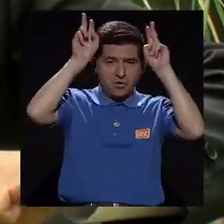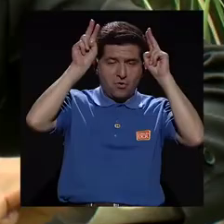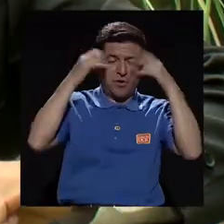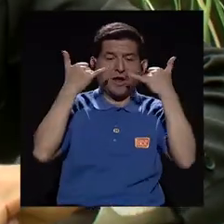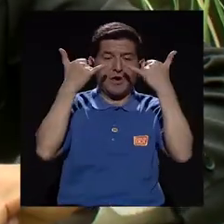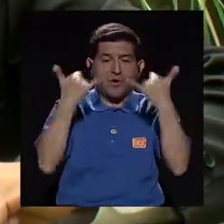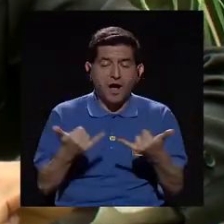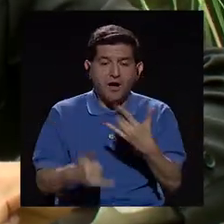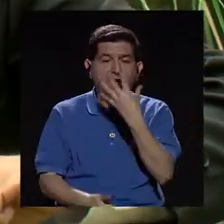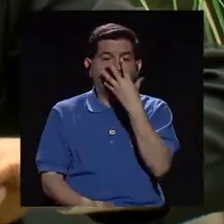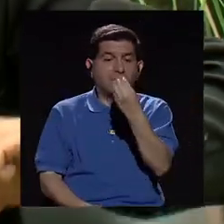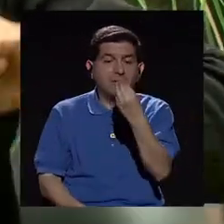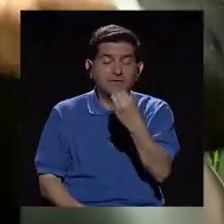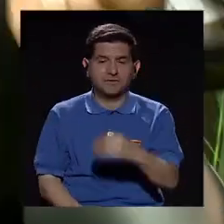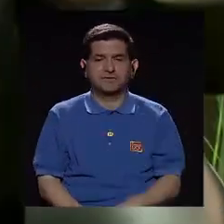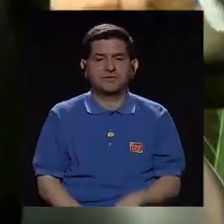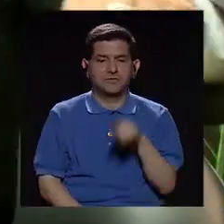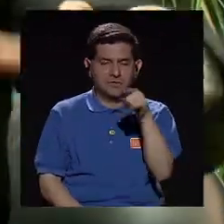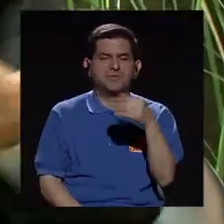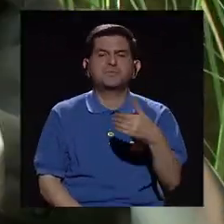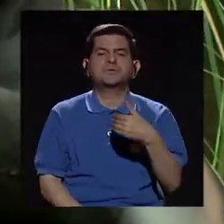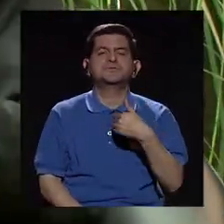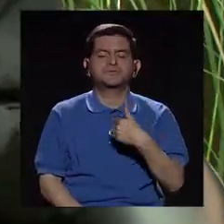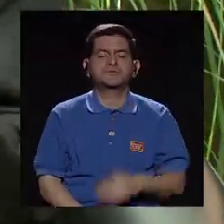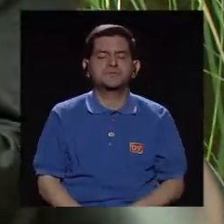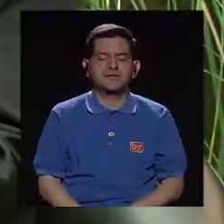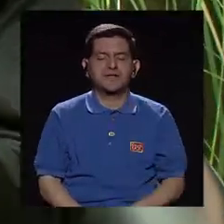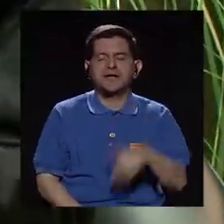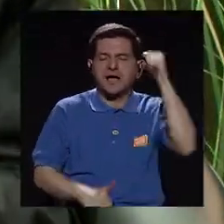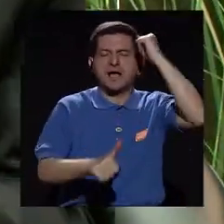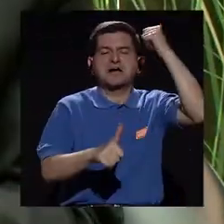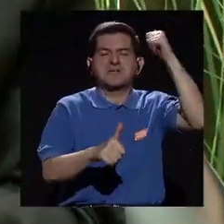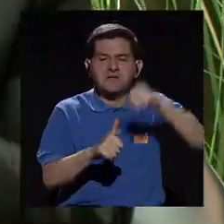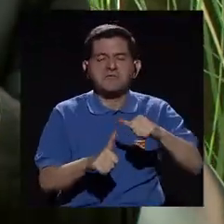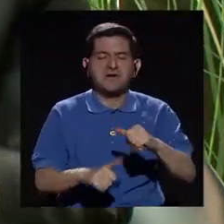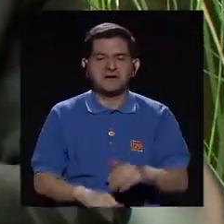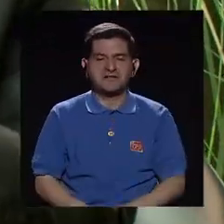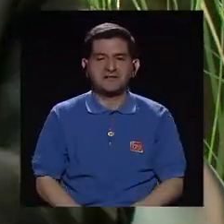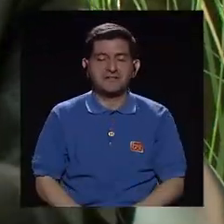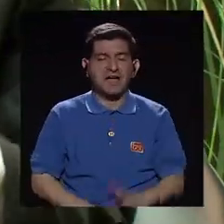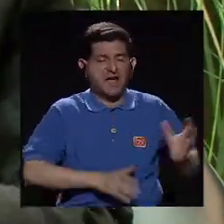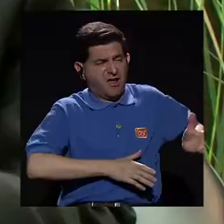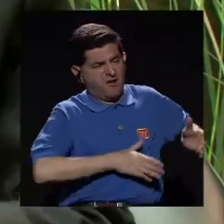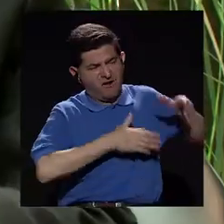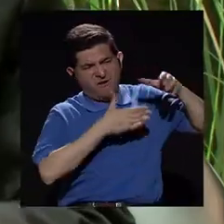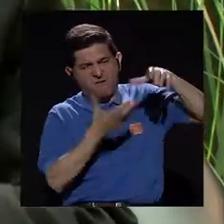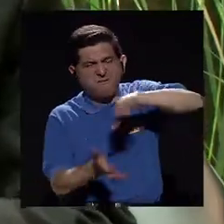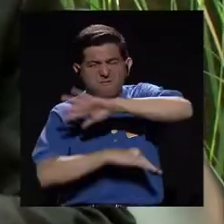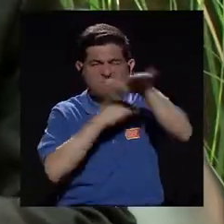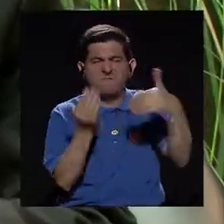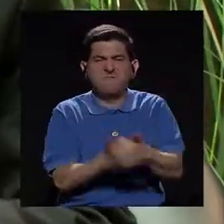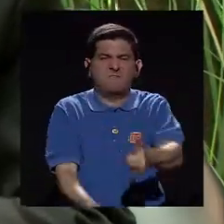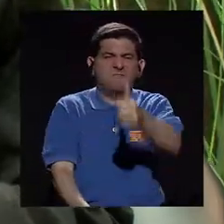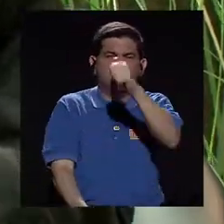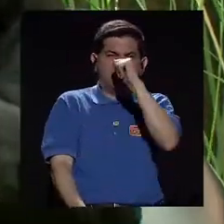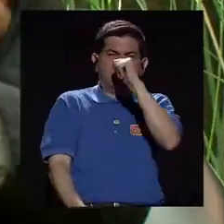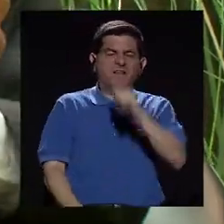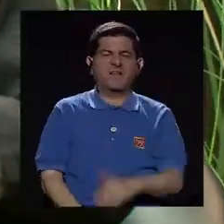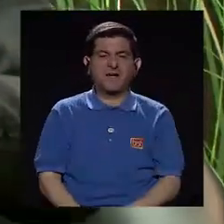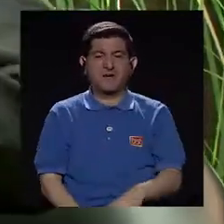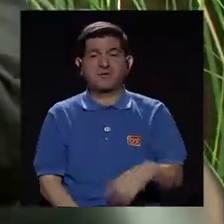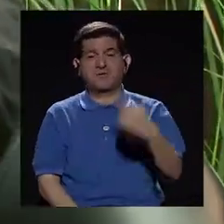volvió Coyote. ¡Pues toma, condenado, para que te acordes! Y le vació todo el agua